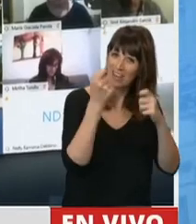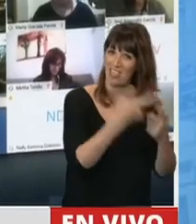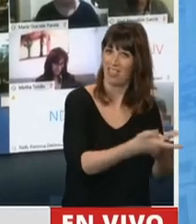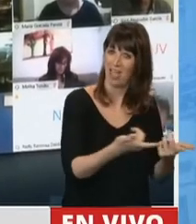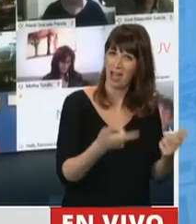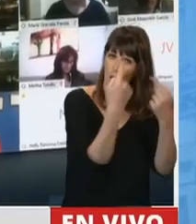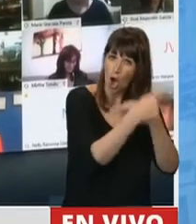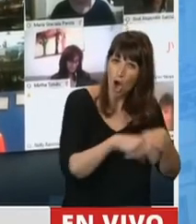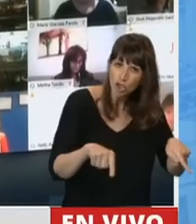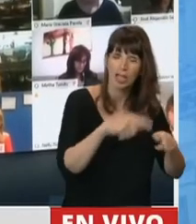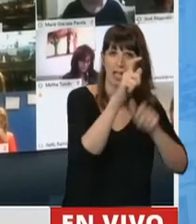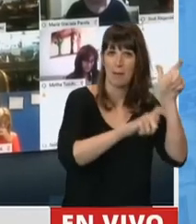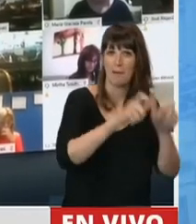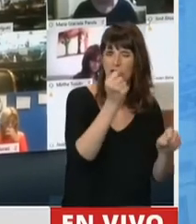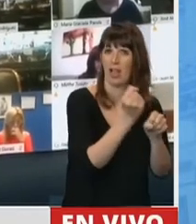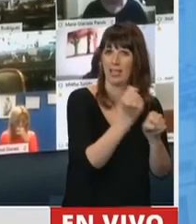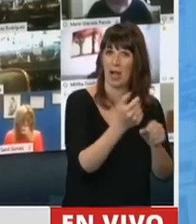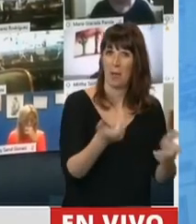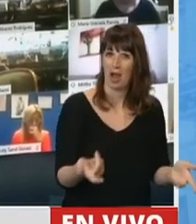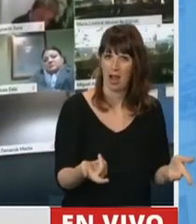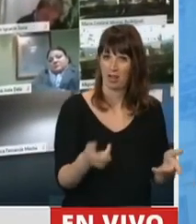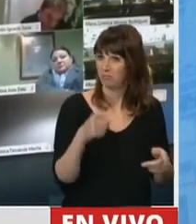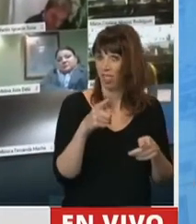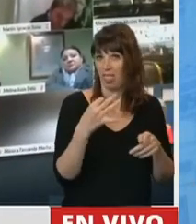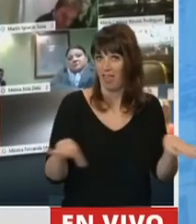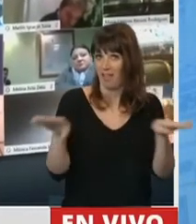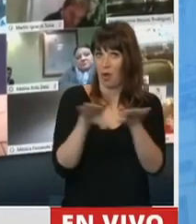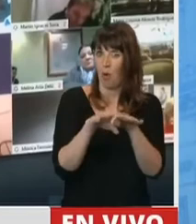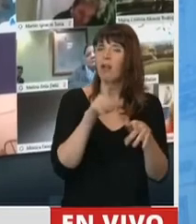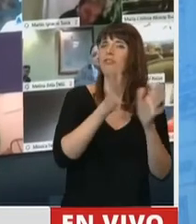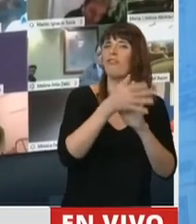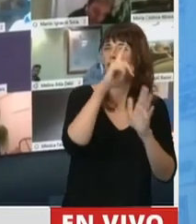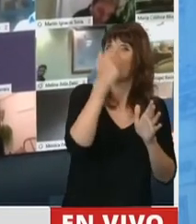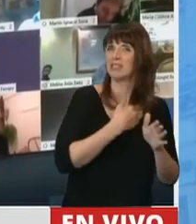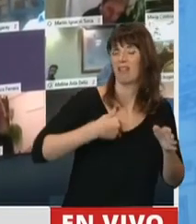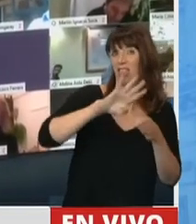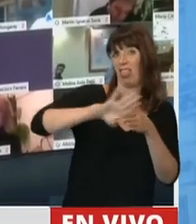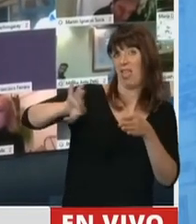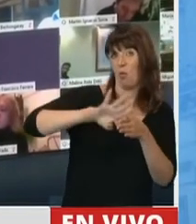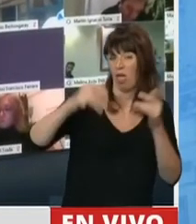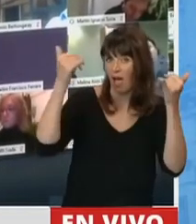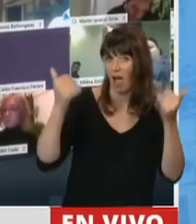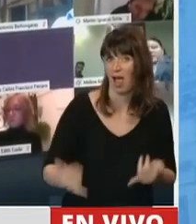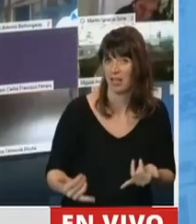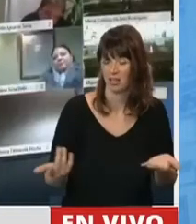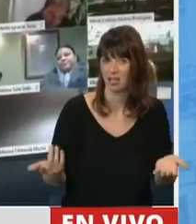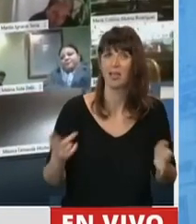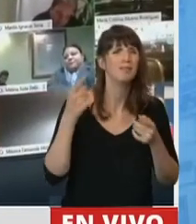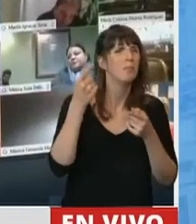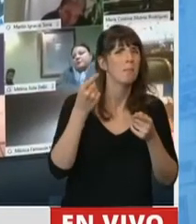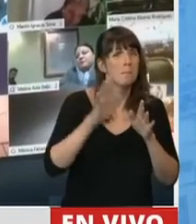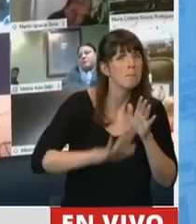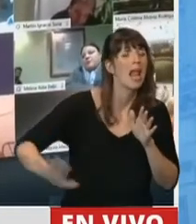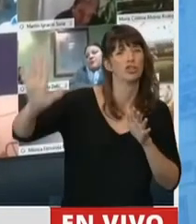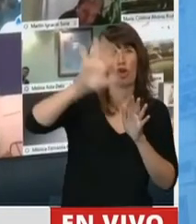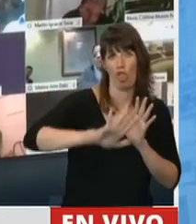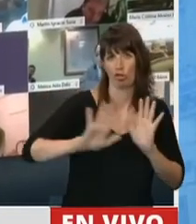evidente que en el sector privado. Esto también es una deuda que también debemos hacerlo y esto confía a todas las administraciones.